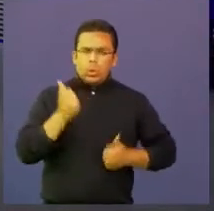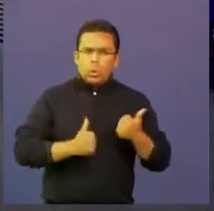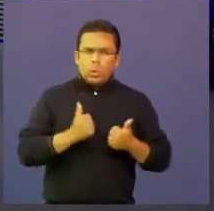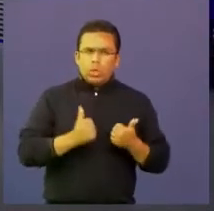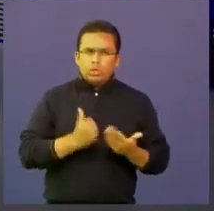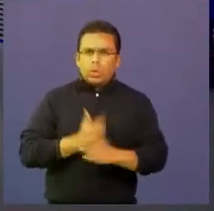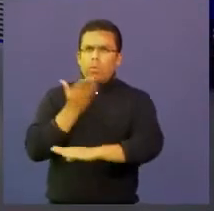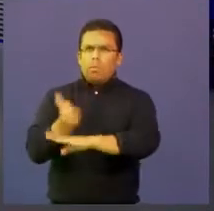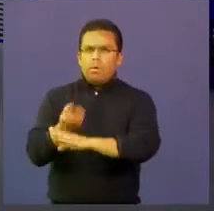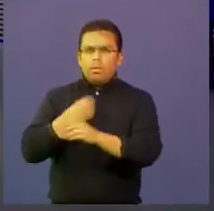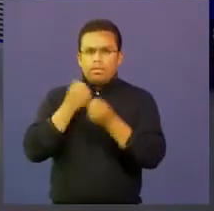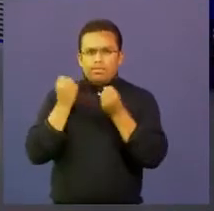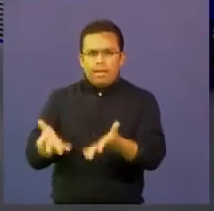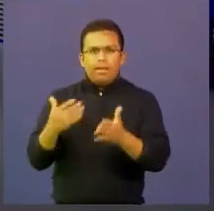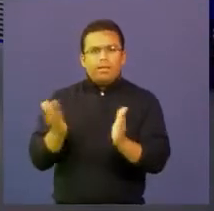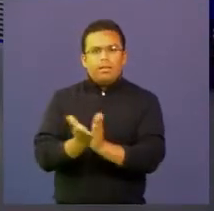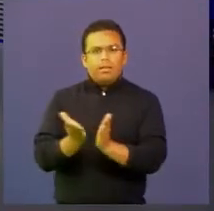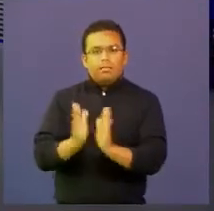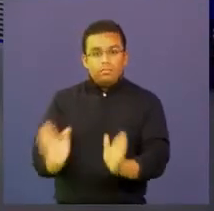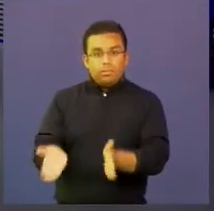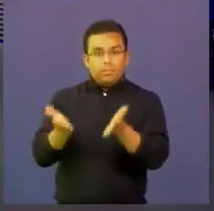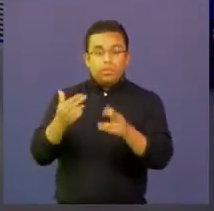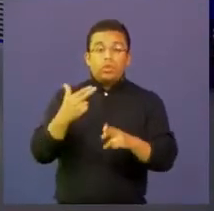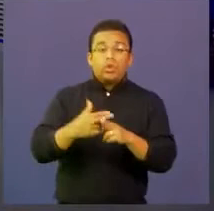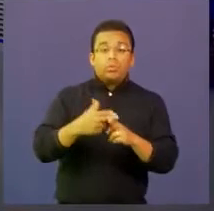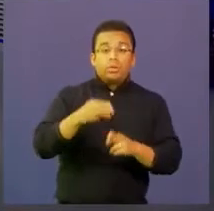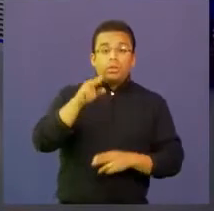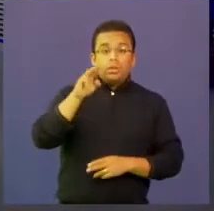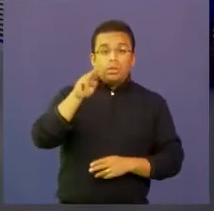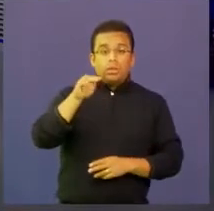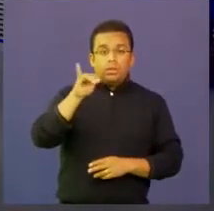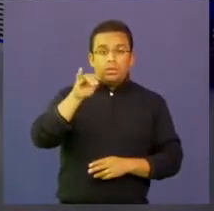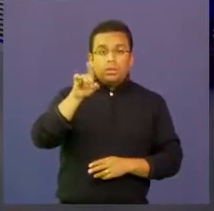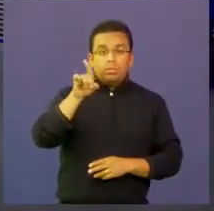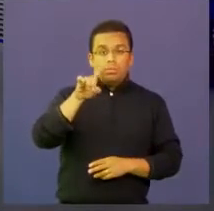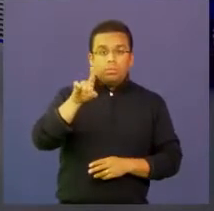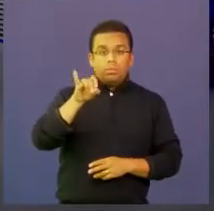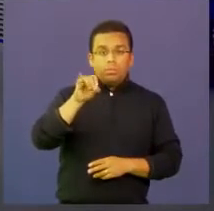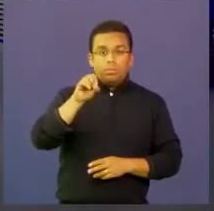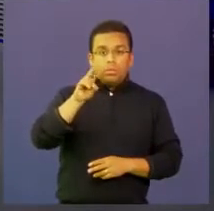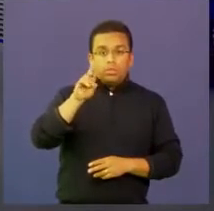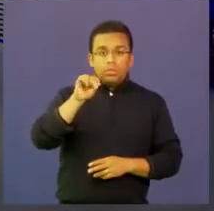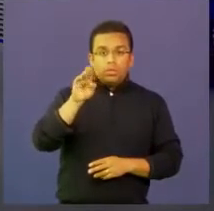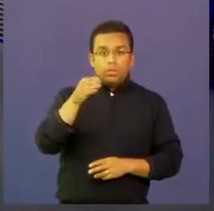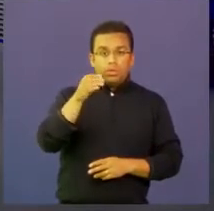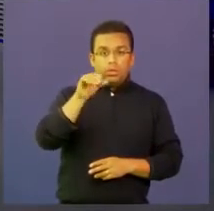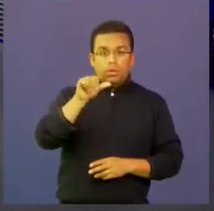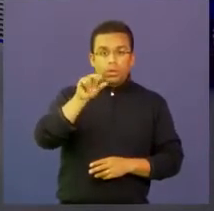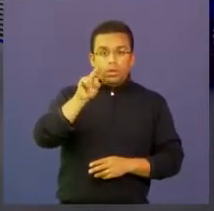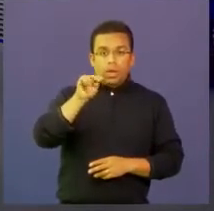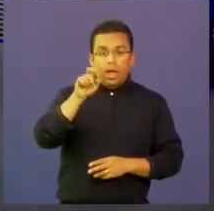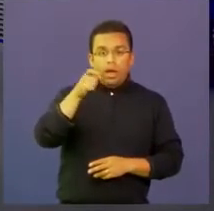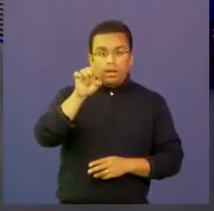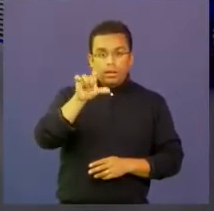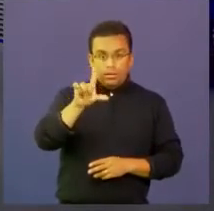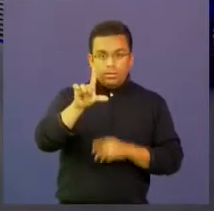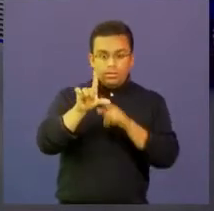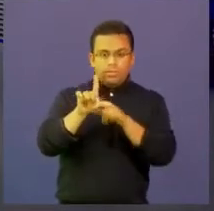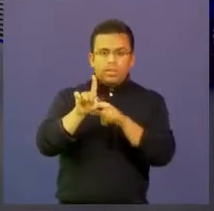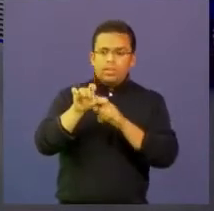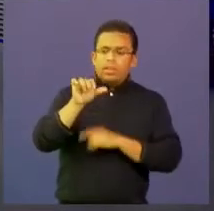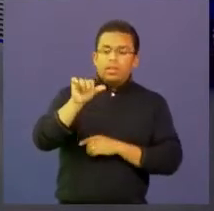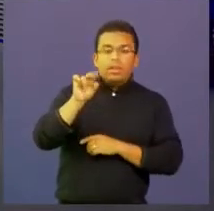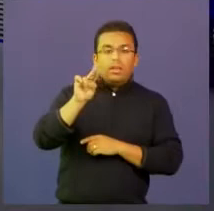educativos de nuestro país. Misión Ángel, el nombre que le hemos dado, no es gratuito. Ángel, nosotros denominamos a todas las misiones que están